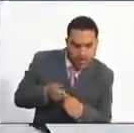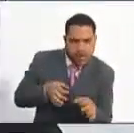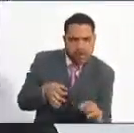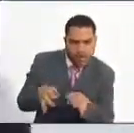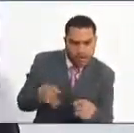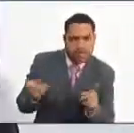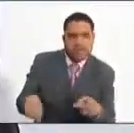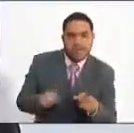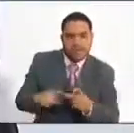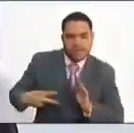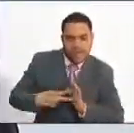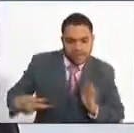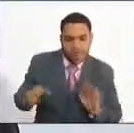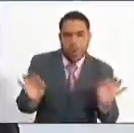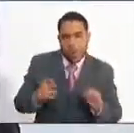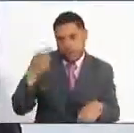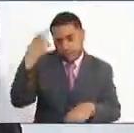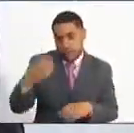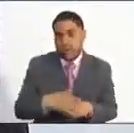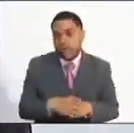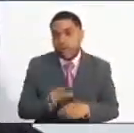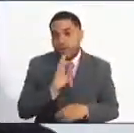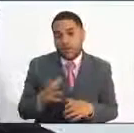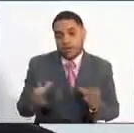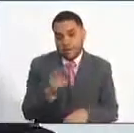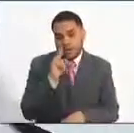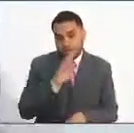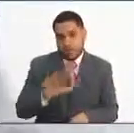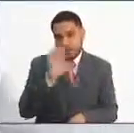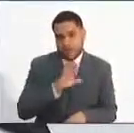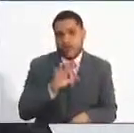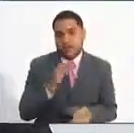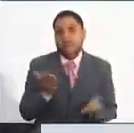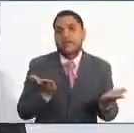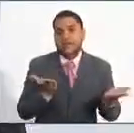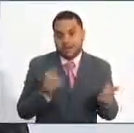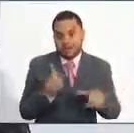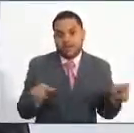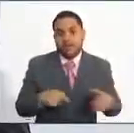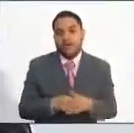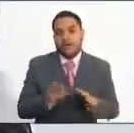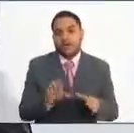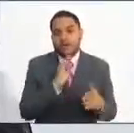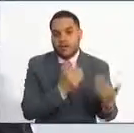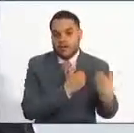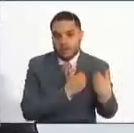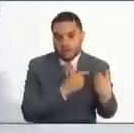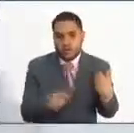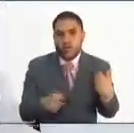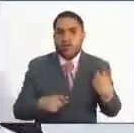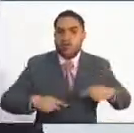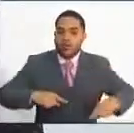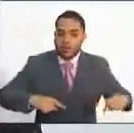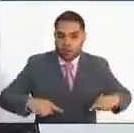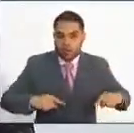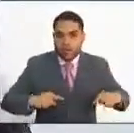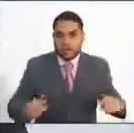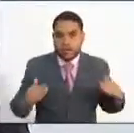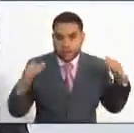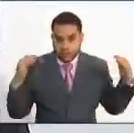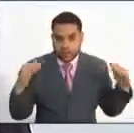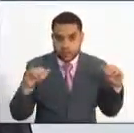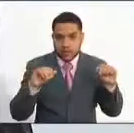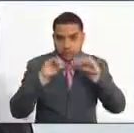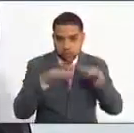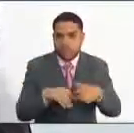Y para eso está llamada la Comisión Nacional del Servicio Civil, con el apoyo, en este caso, de la Escuela Superior de Administración Pública y este tipo de espacios que nos